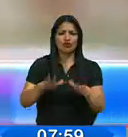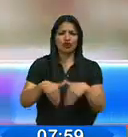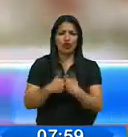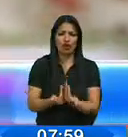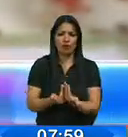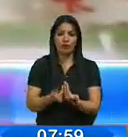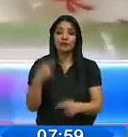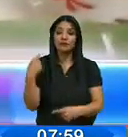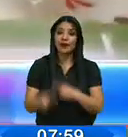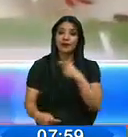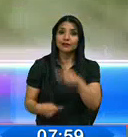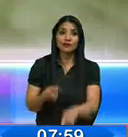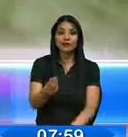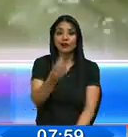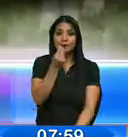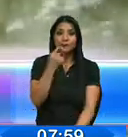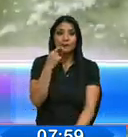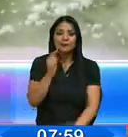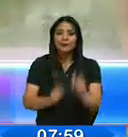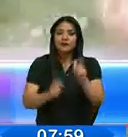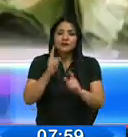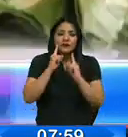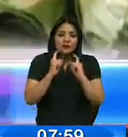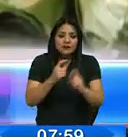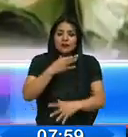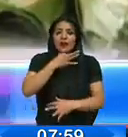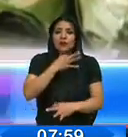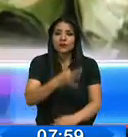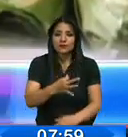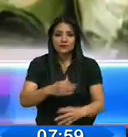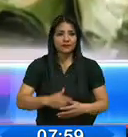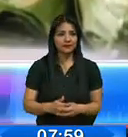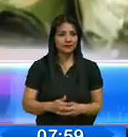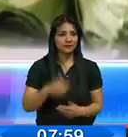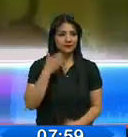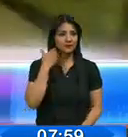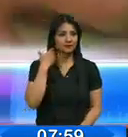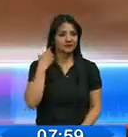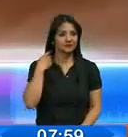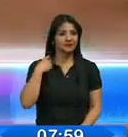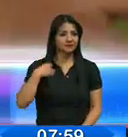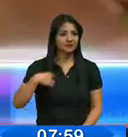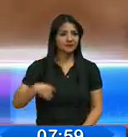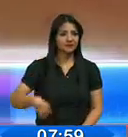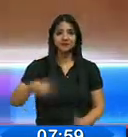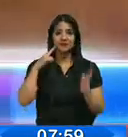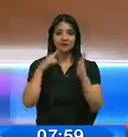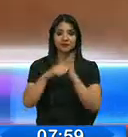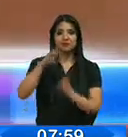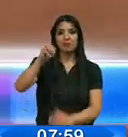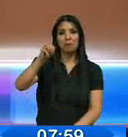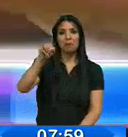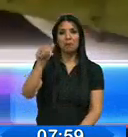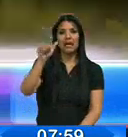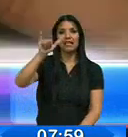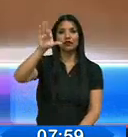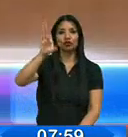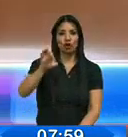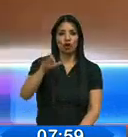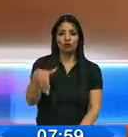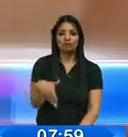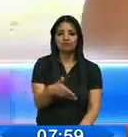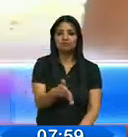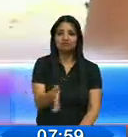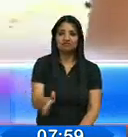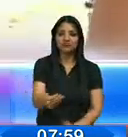tradicional y su sabor, enamora a los visitantes de todas partes. Es el caso del maíto de tilapia, exponente de la